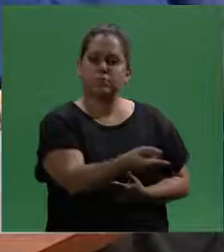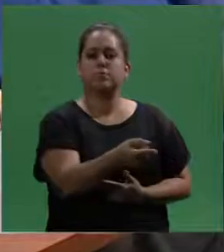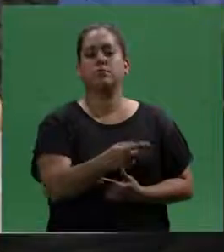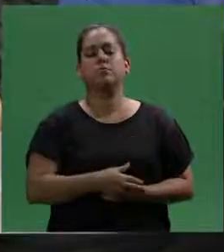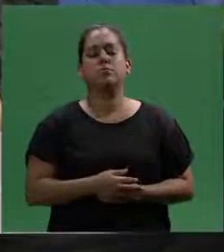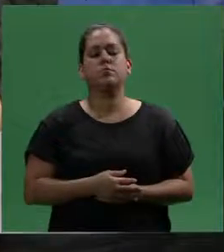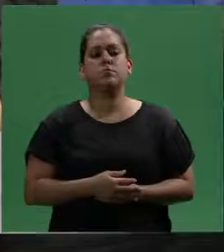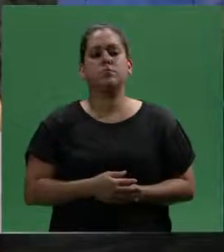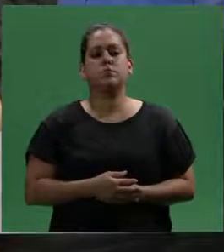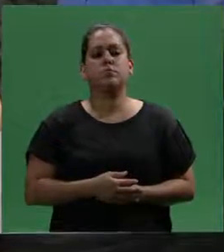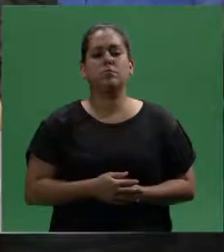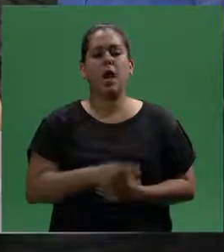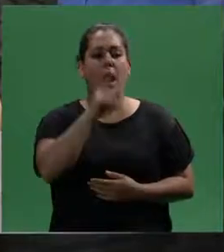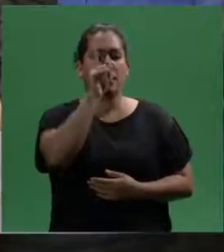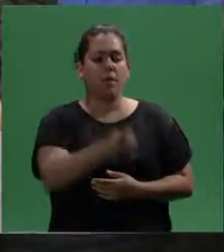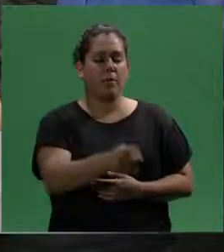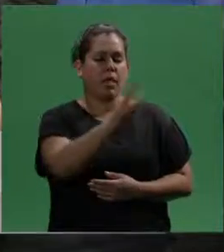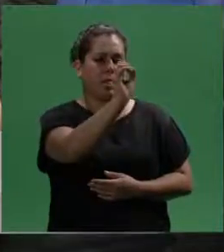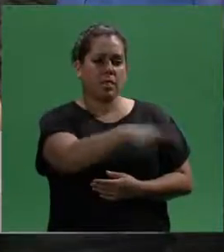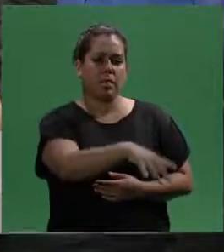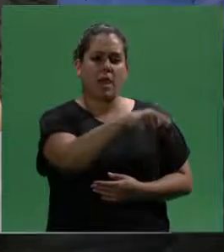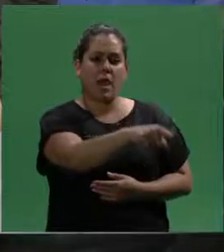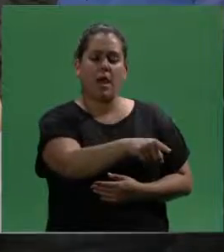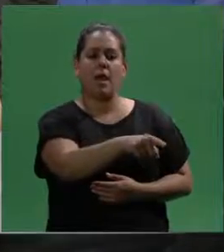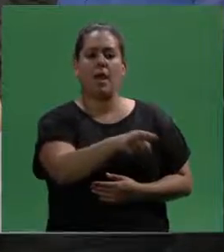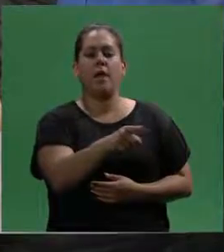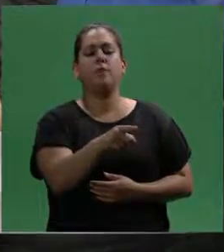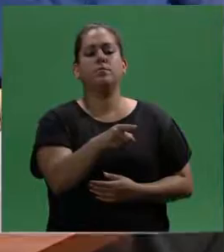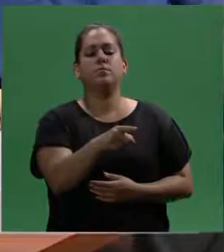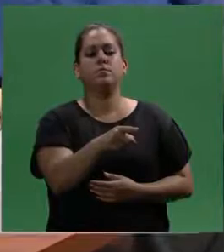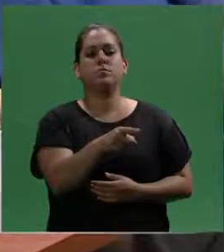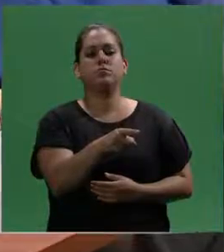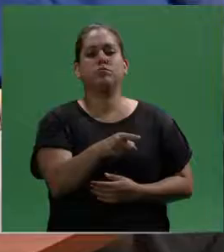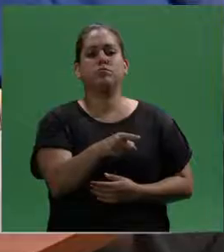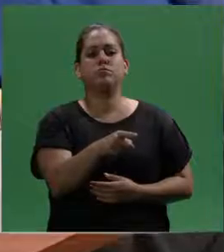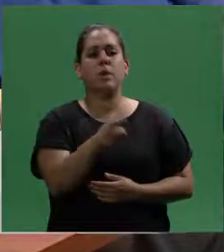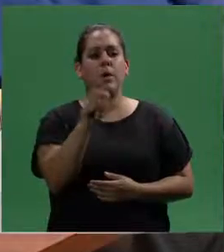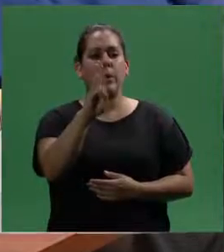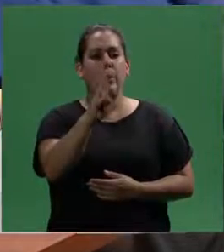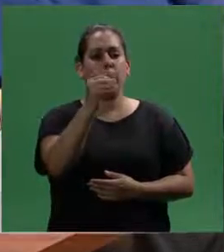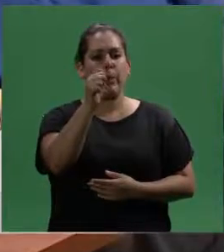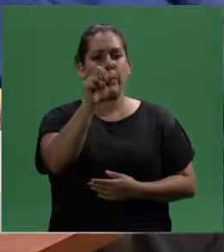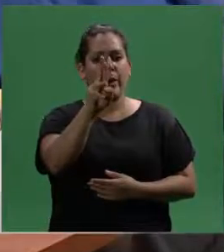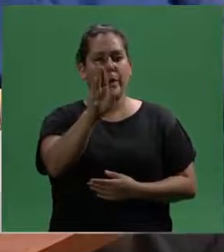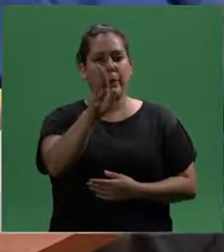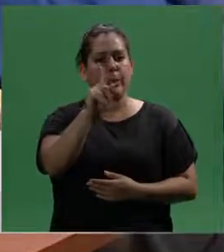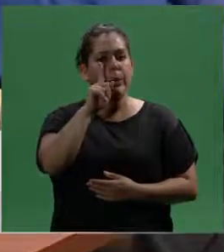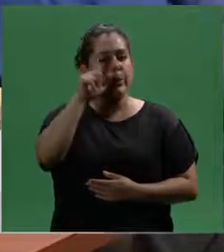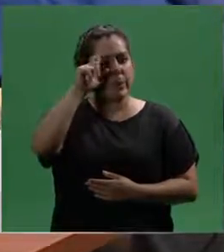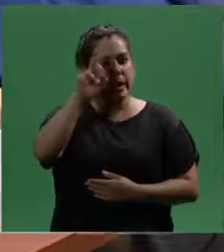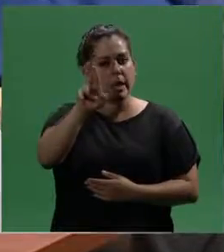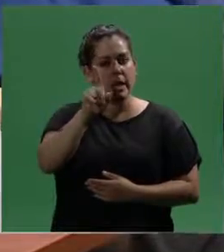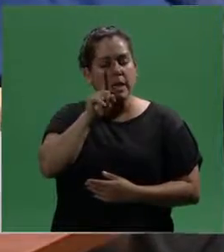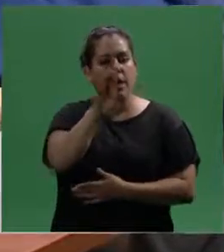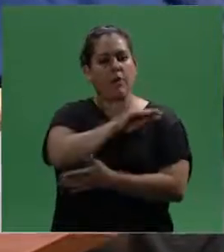Por otro lado, y por último, en este lado de la mesa tenemos a Amalia Barbieri. Está con